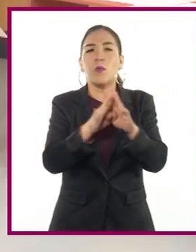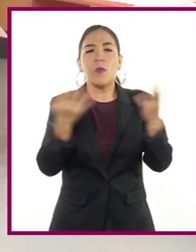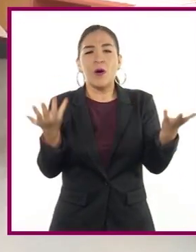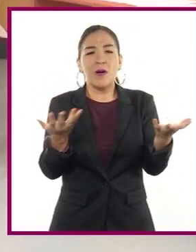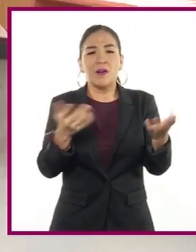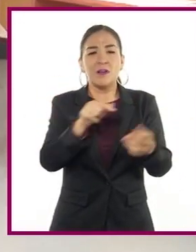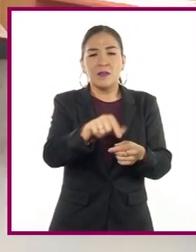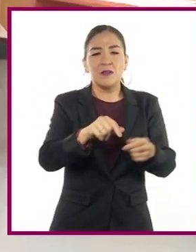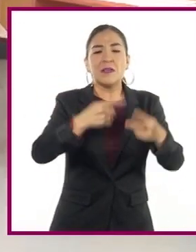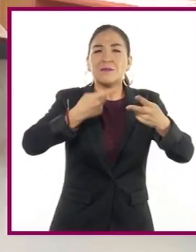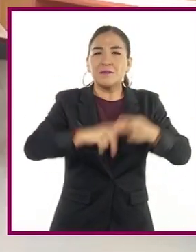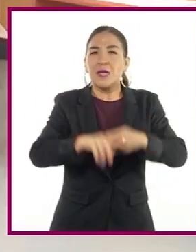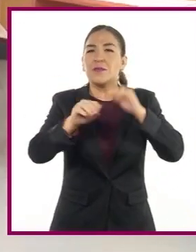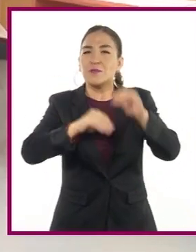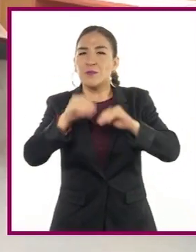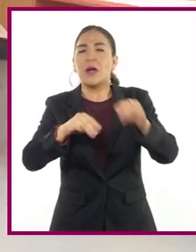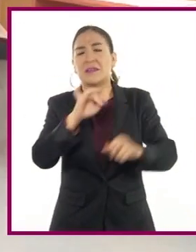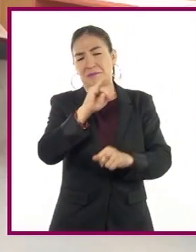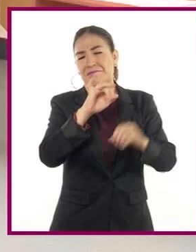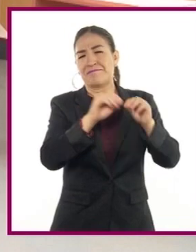hace desde el inicio? ¡Claro!